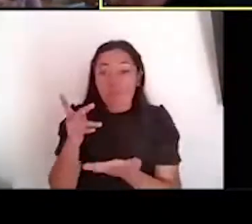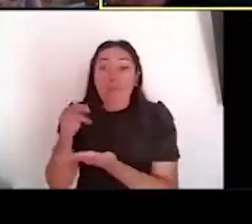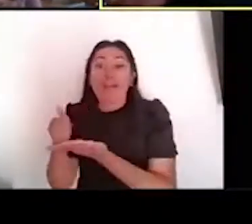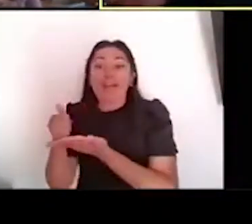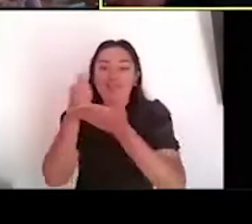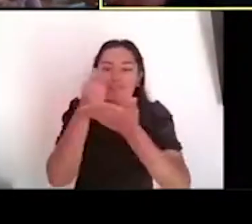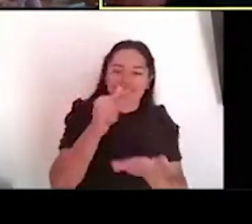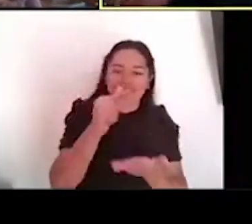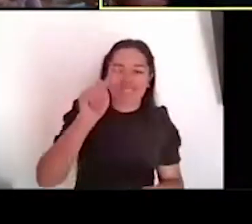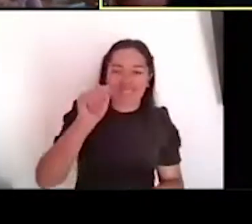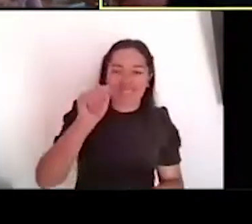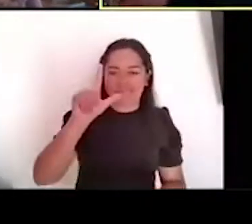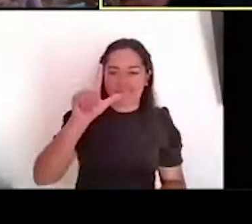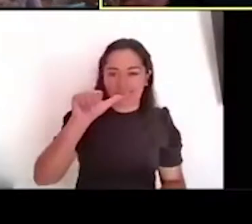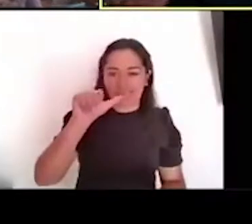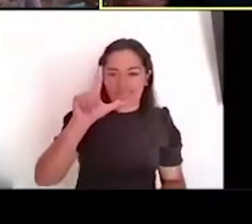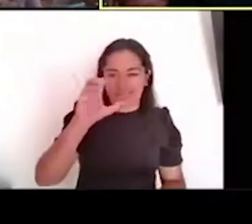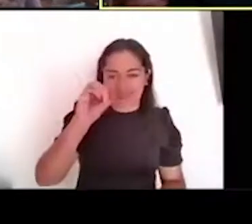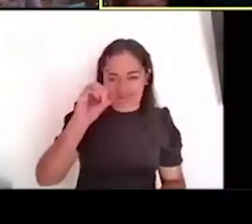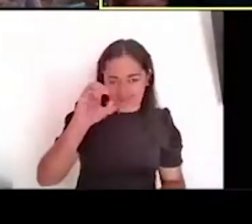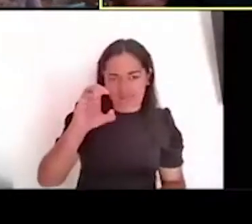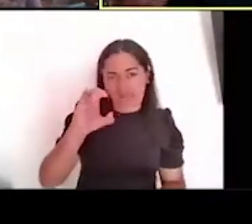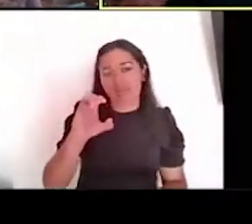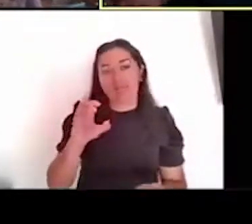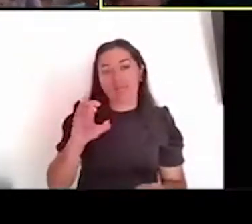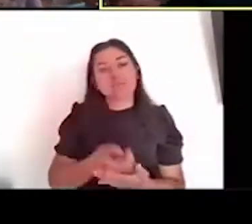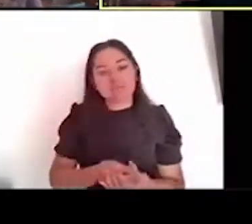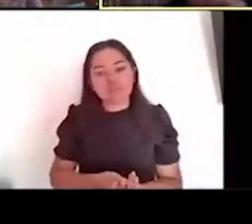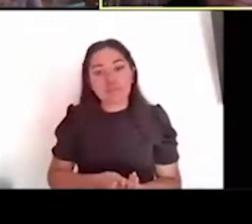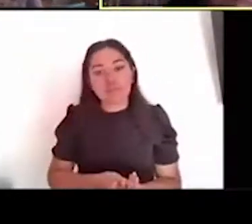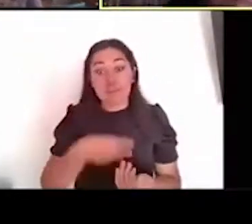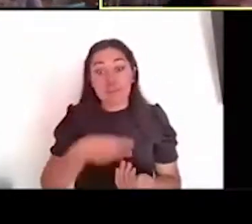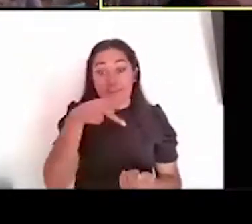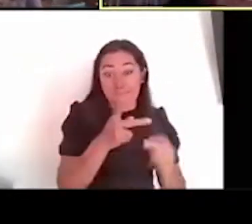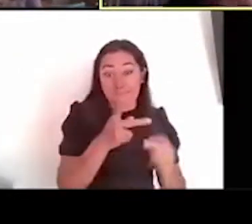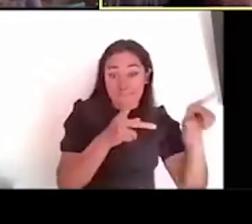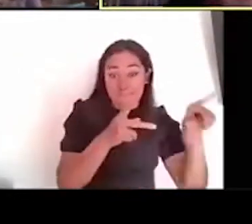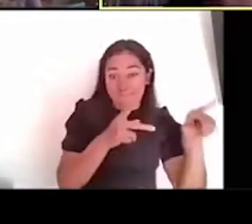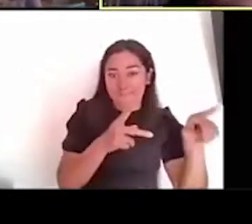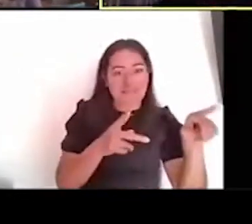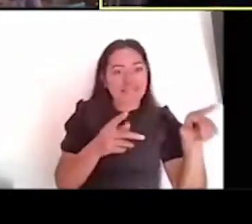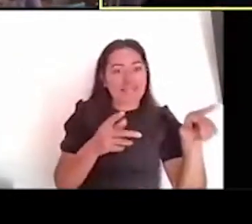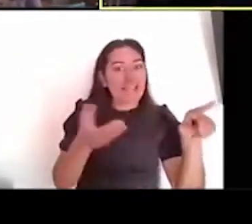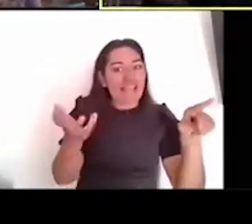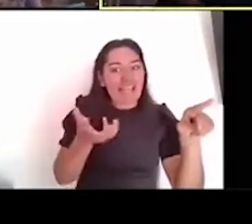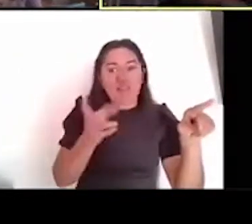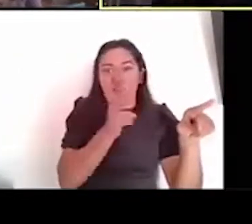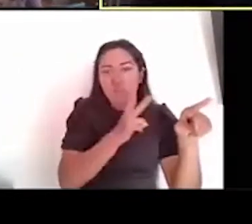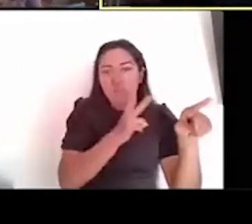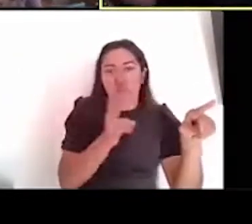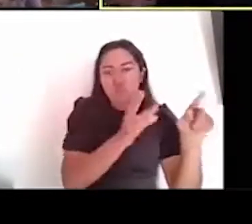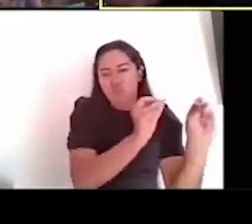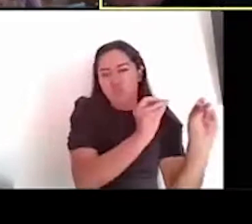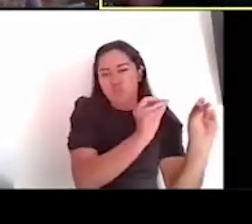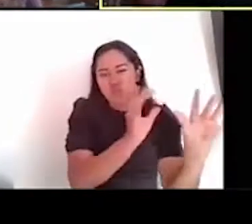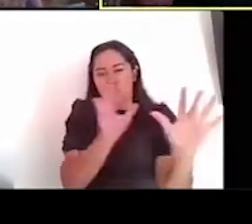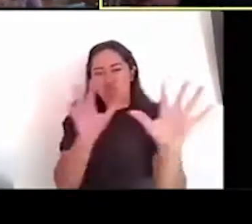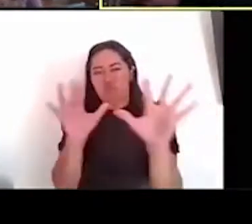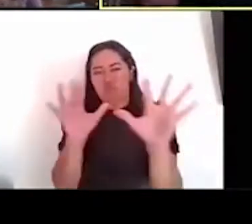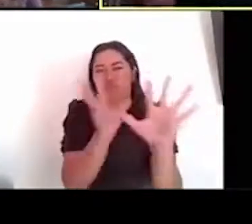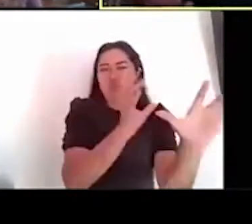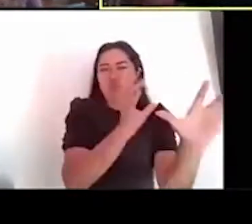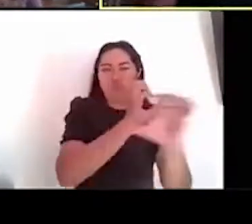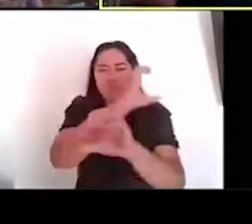la función es de Hecald, que se encarga, con su soplo, de barrer los, de los cielos, produce el aire,